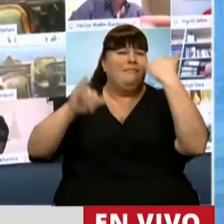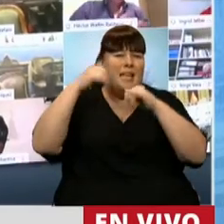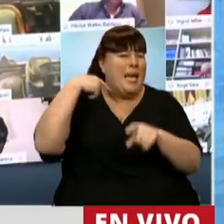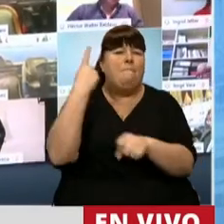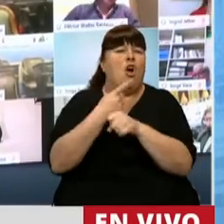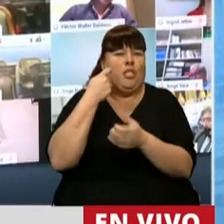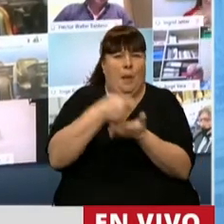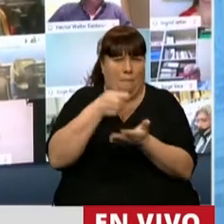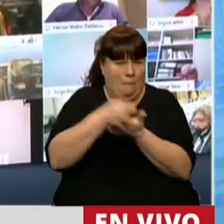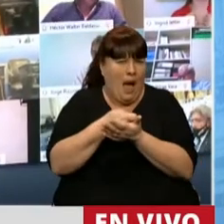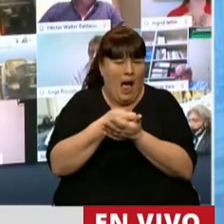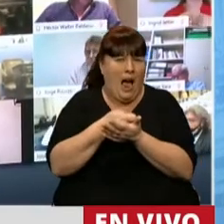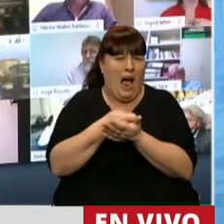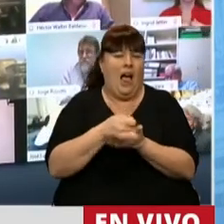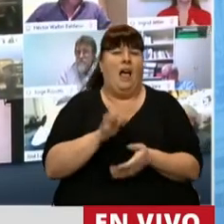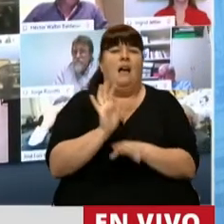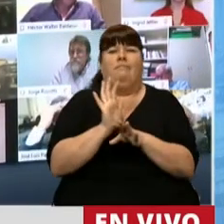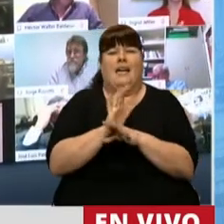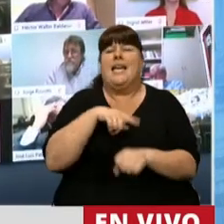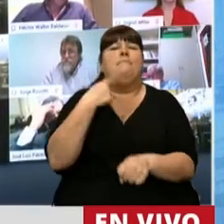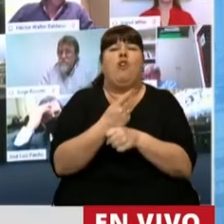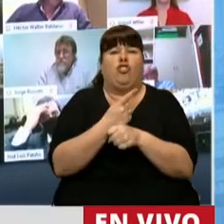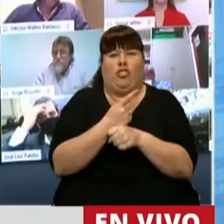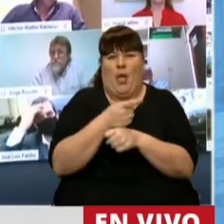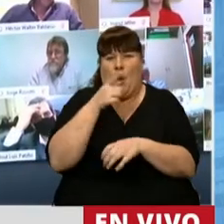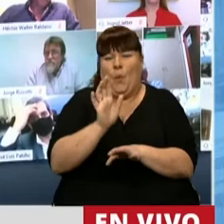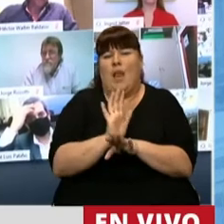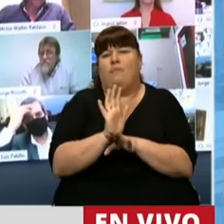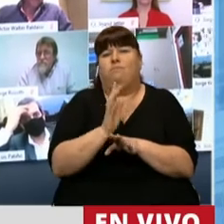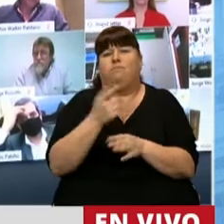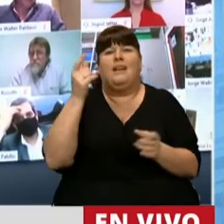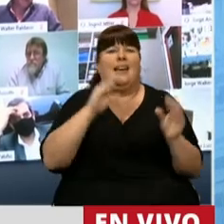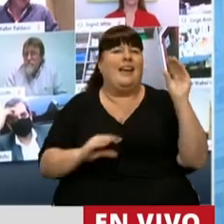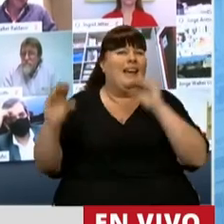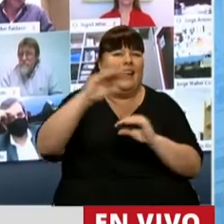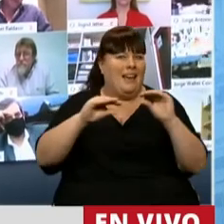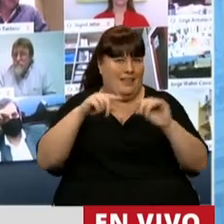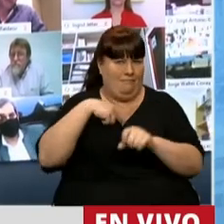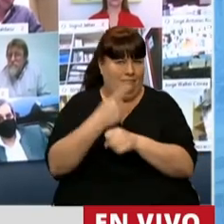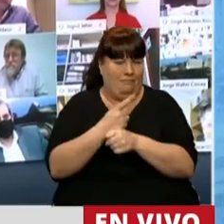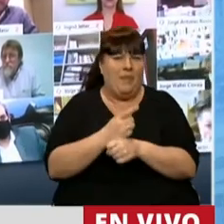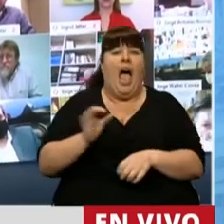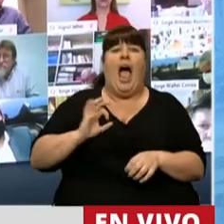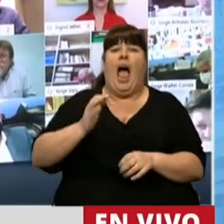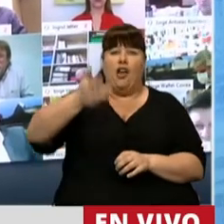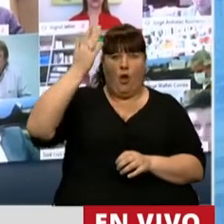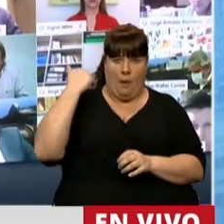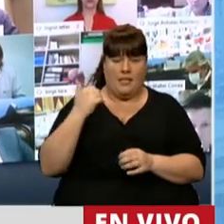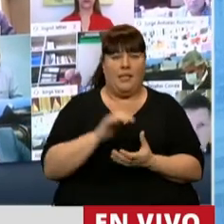imposibles de pagar que hacían casi nula la posibilidad de inversiones. El año pasado